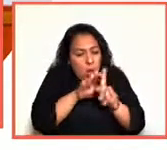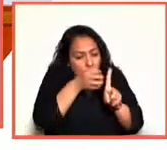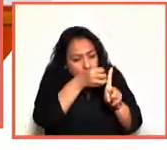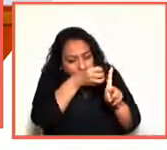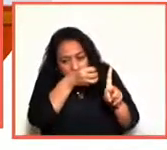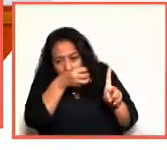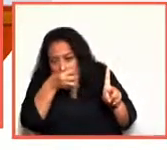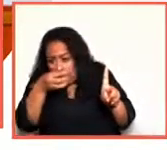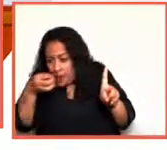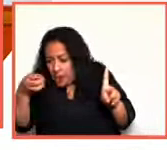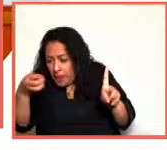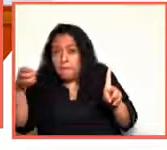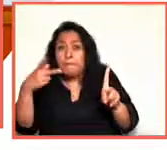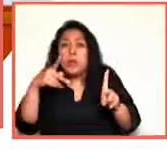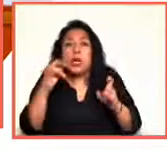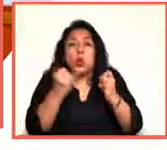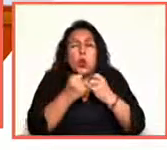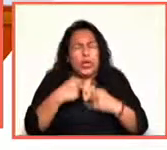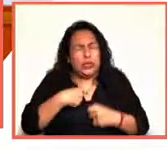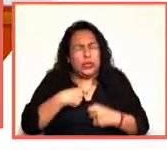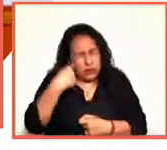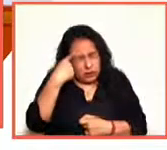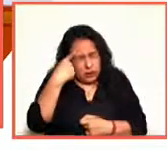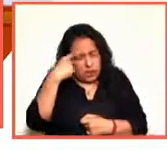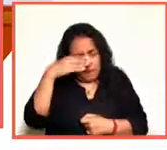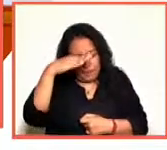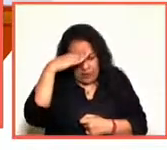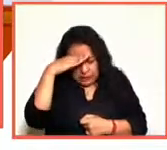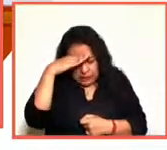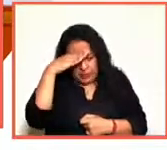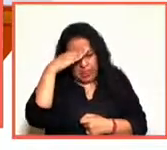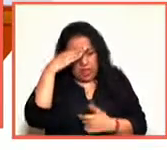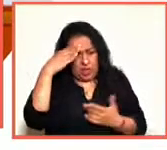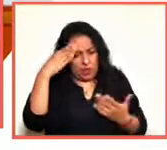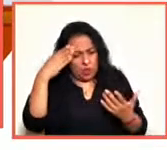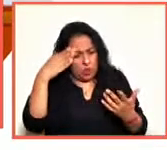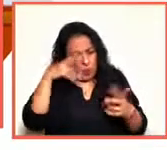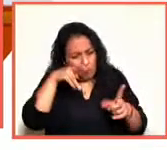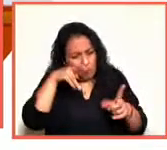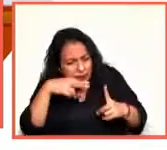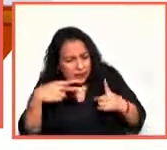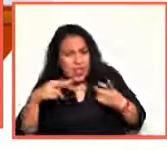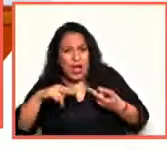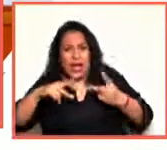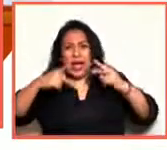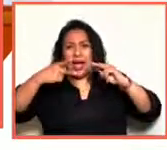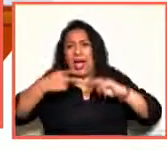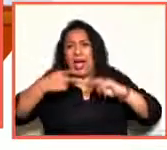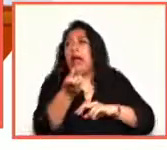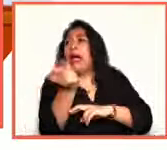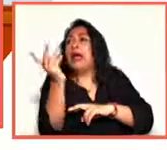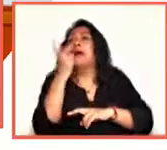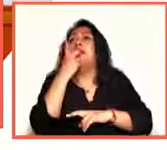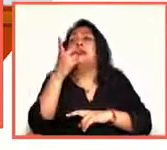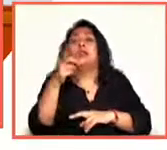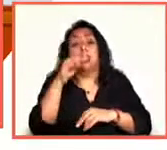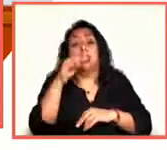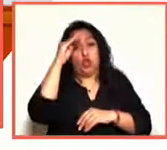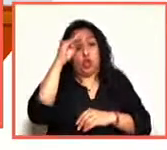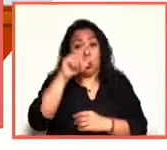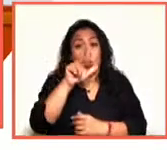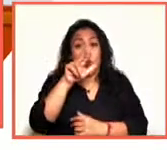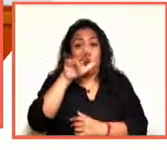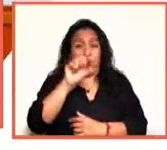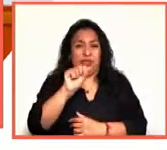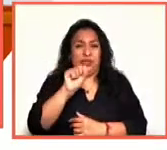un hombre con un pensamiento, con una postura, y es lo contrario de lo que luego anda diciendo sobre don Luis de Góngora, que era